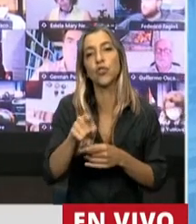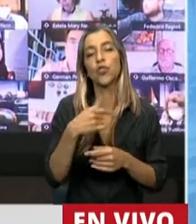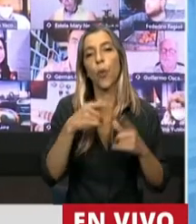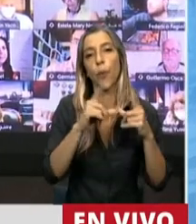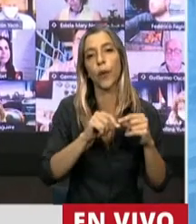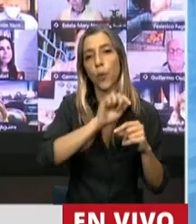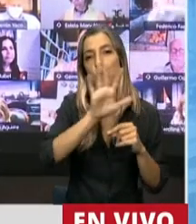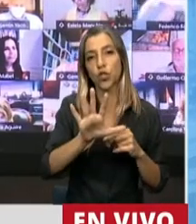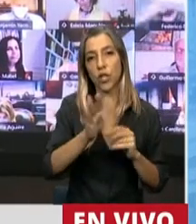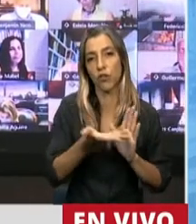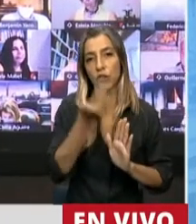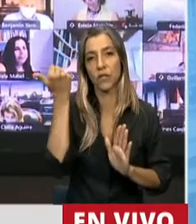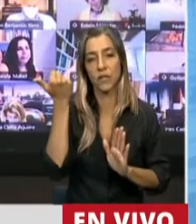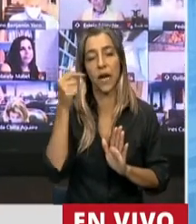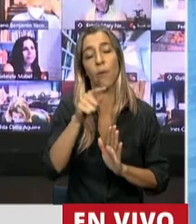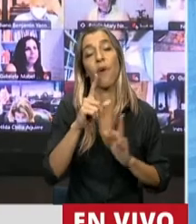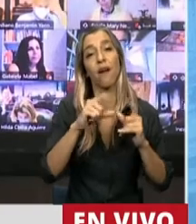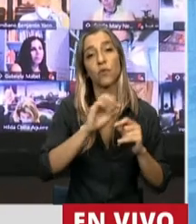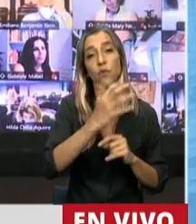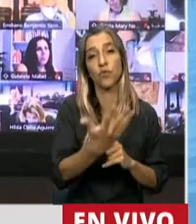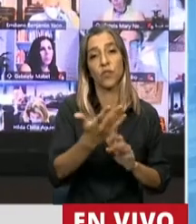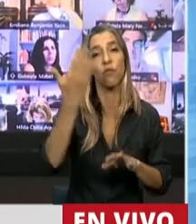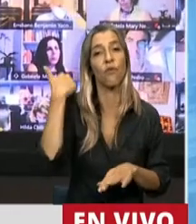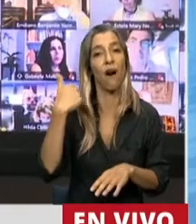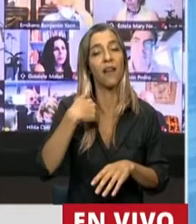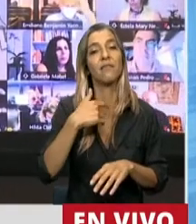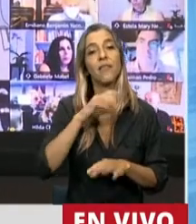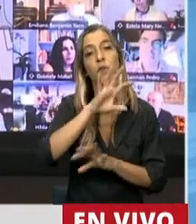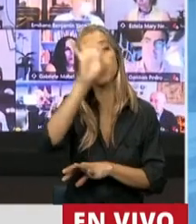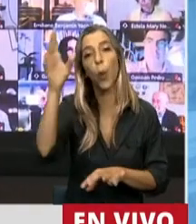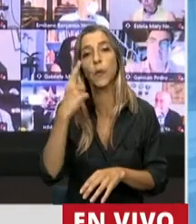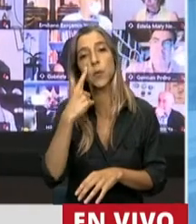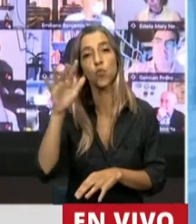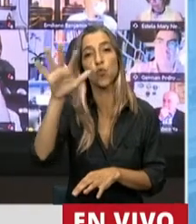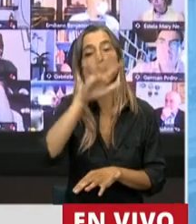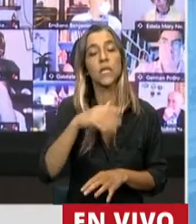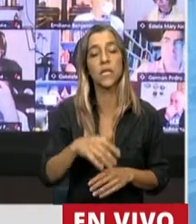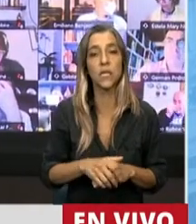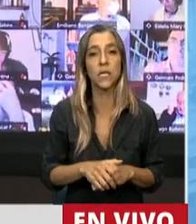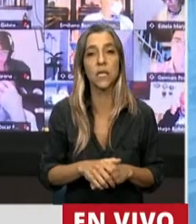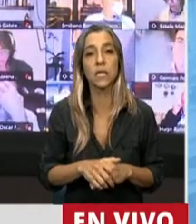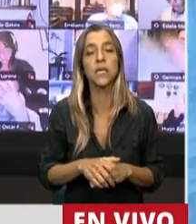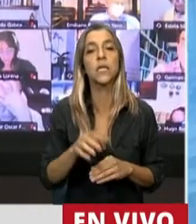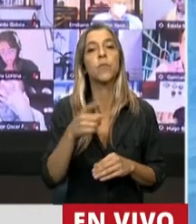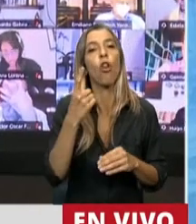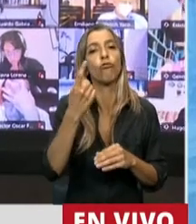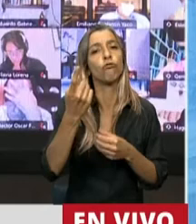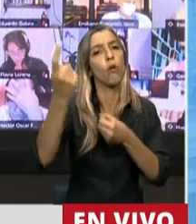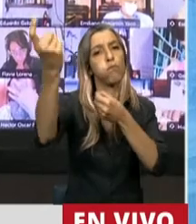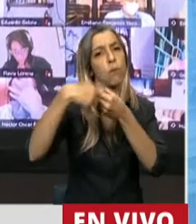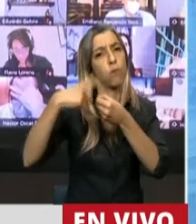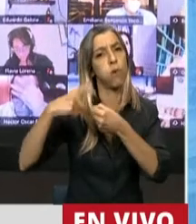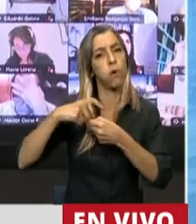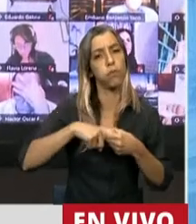artículo 5 en donde se invitaba a las provincias y a los municipios a adherir y